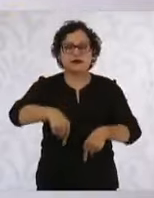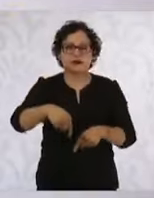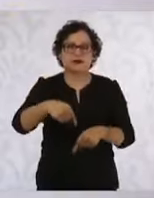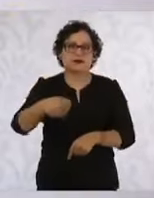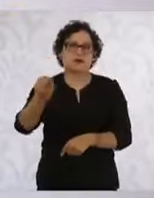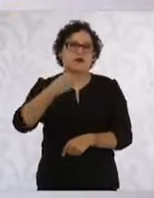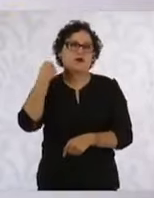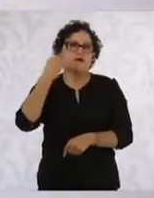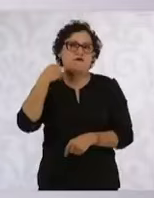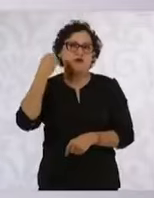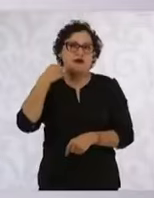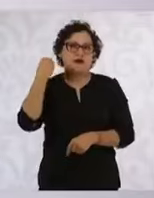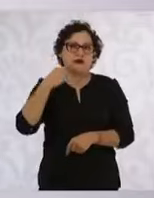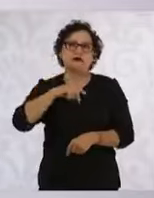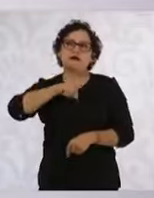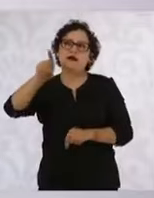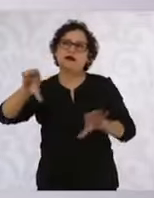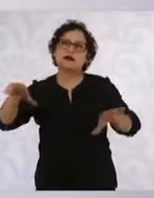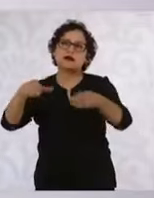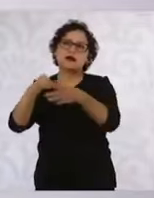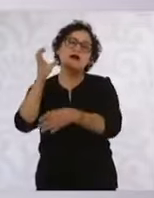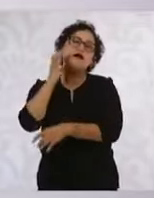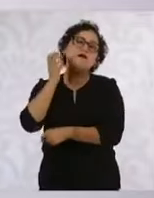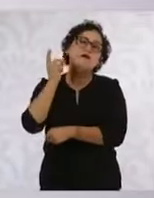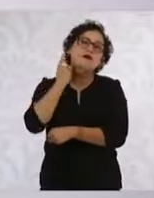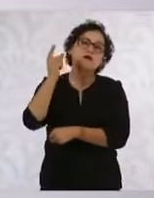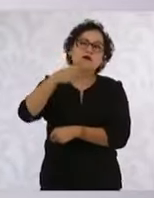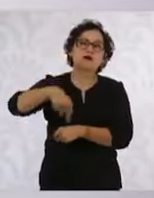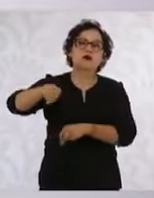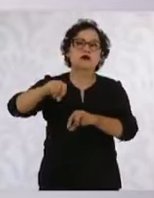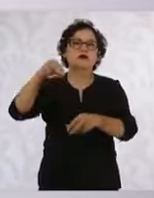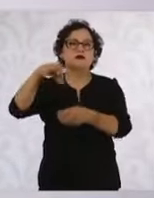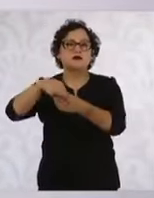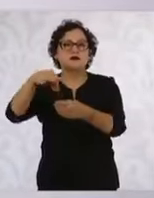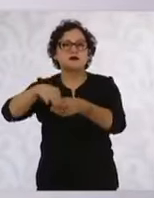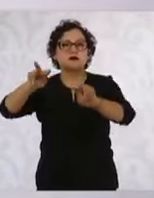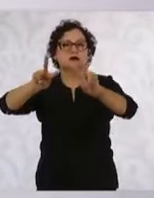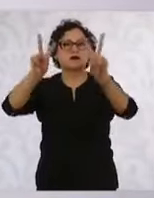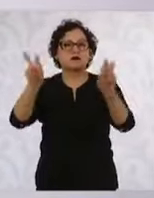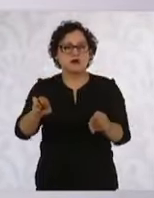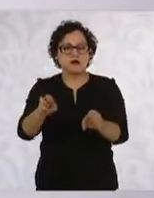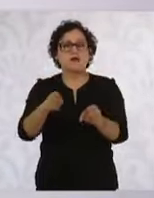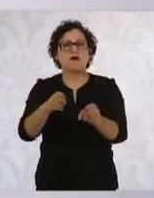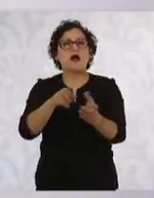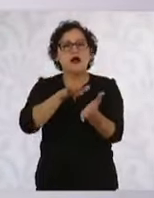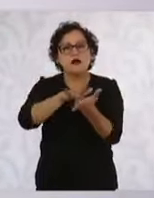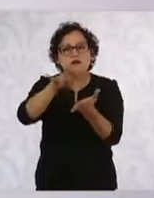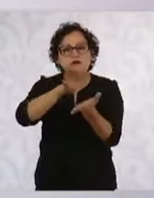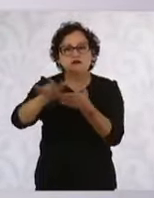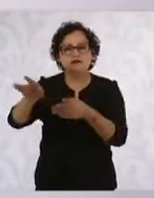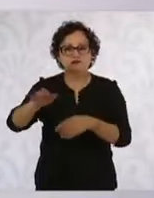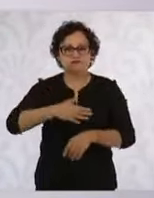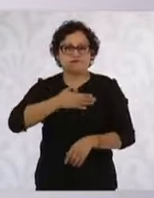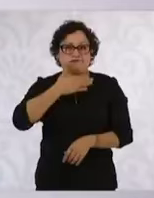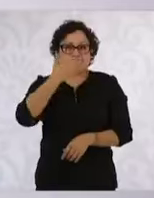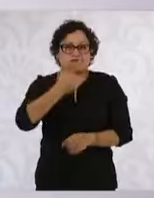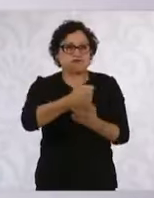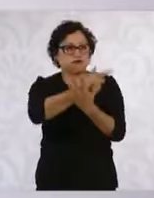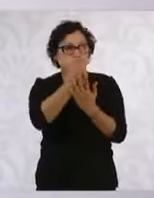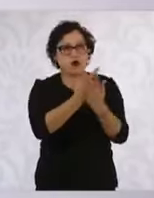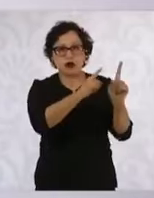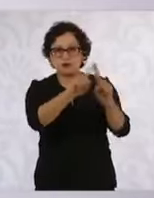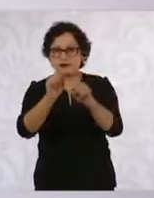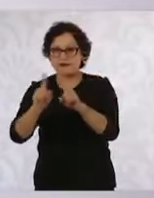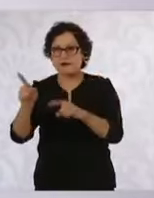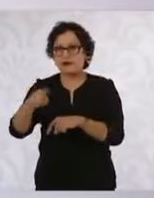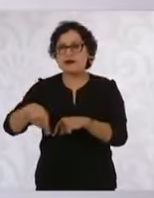se votan en la Cámara de Diputados y Senadores para que pasen a la Constitución los programas de bienestar, el